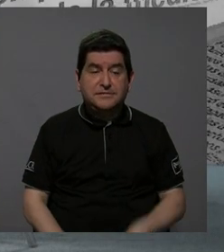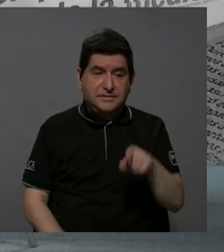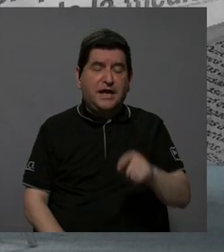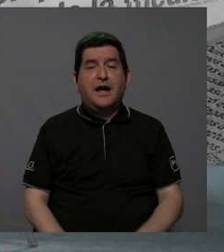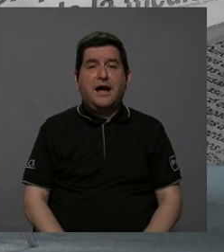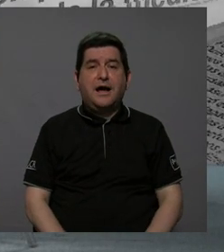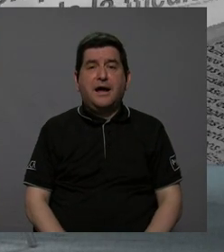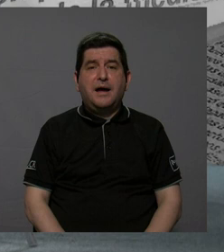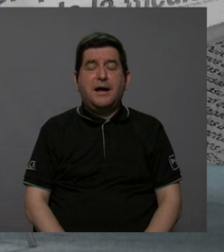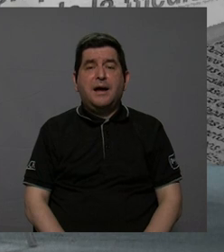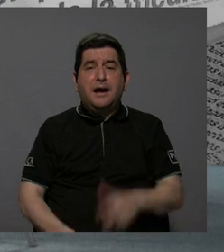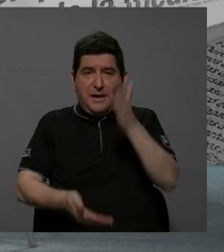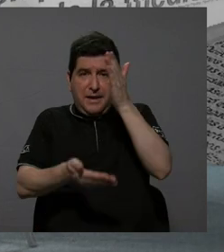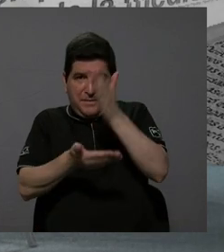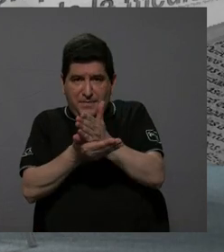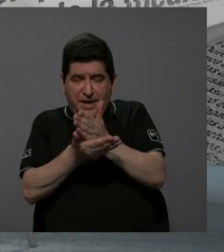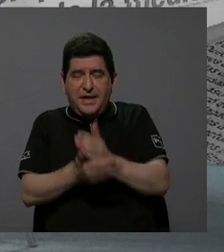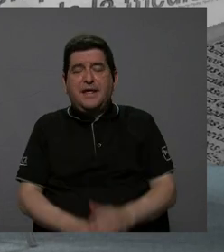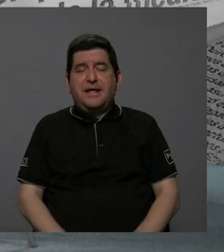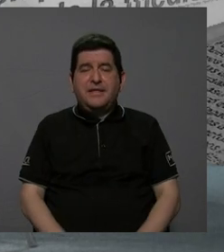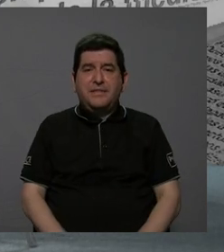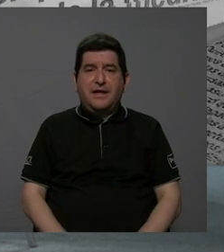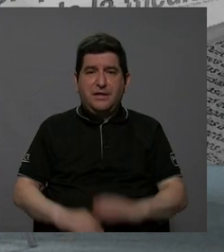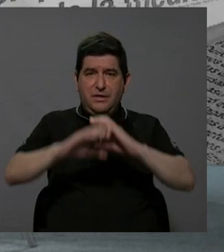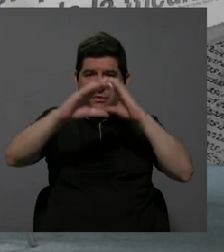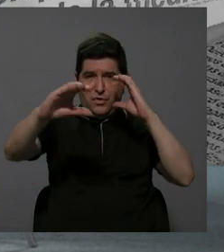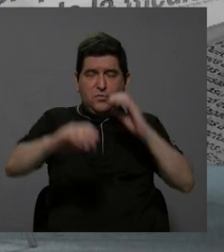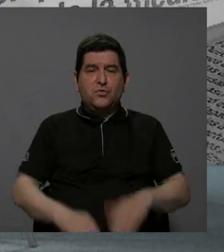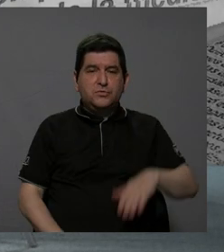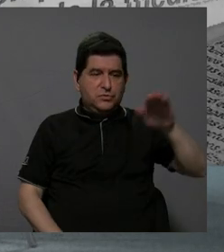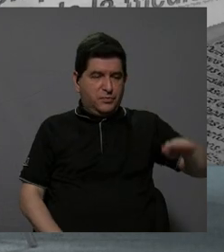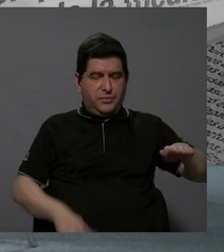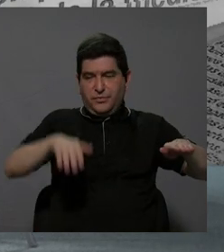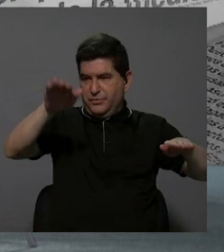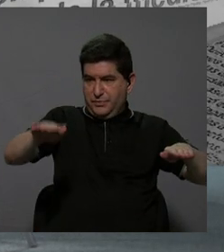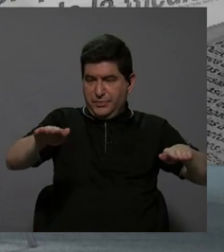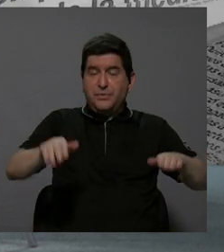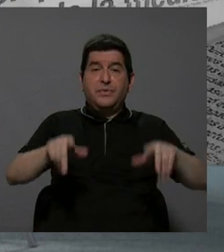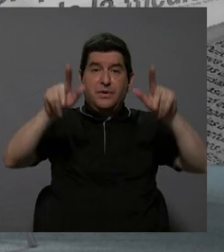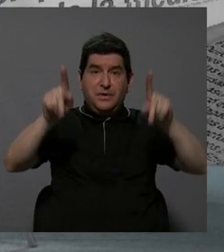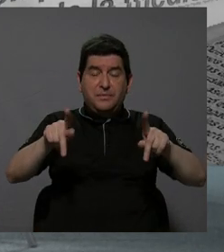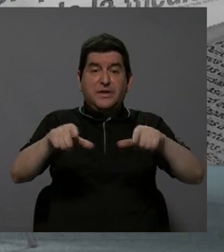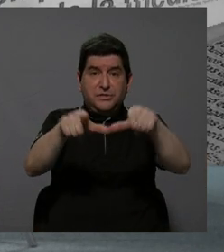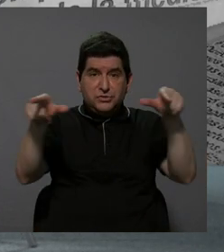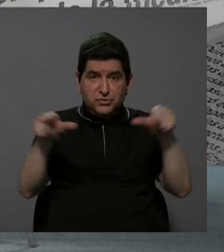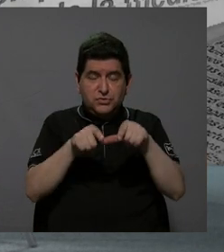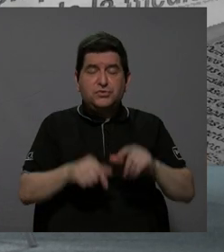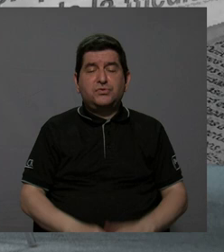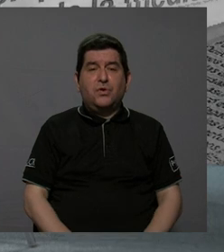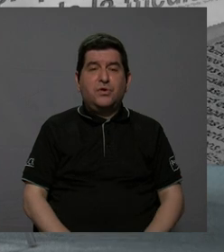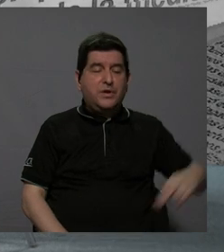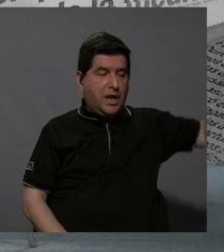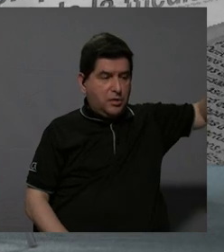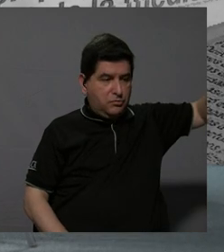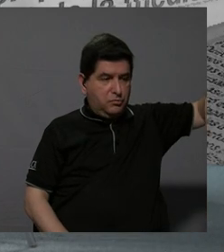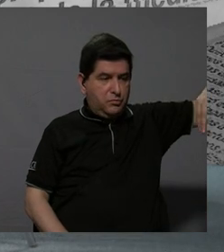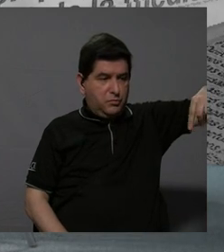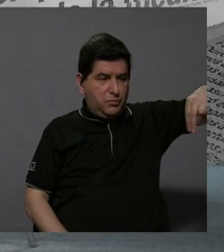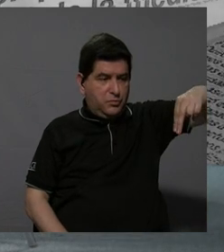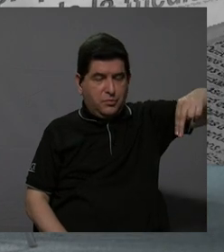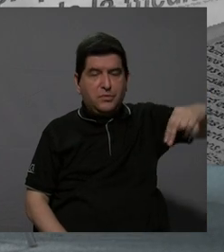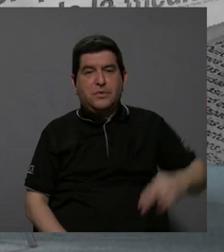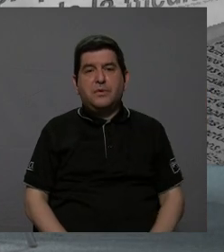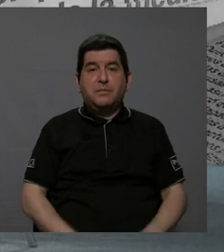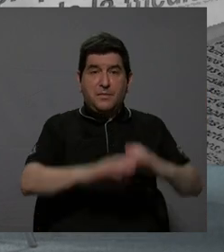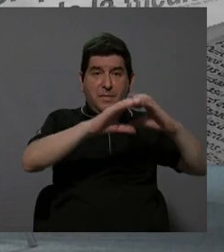autobús de un lado, está la bahía de autobús del otro lado. Entonces, sí, claro, una persona de este poblado llega caminando a esta bahía de autobús para ir a